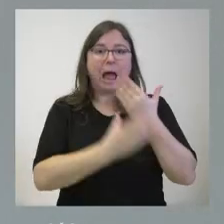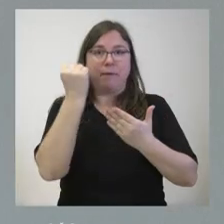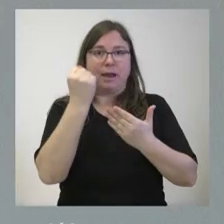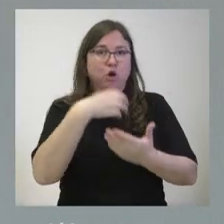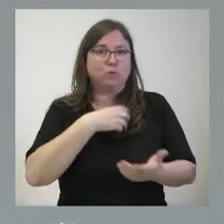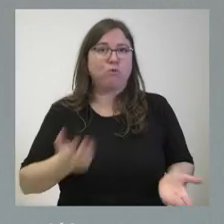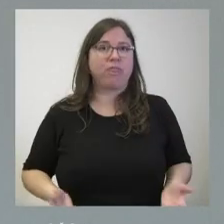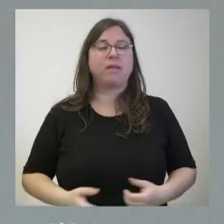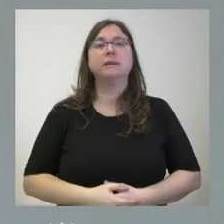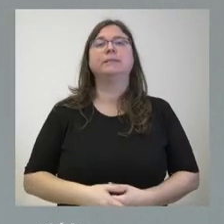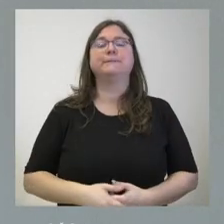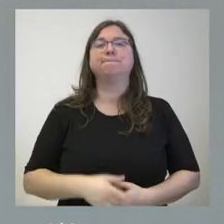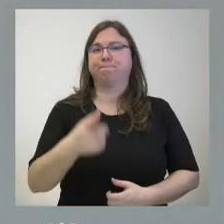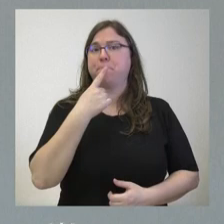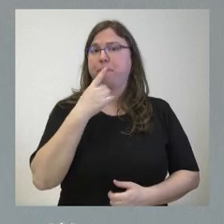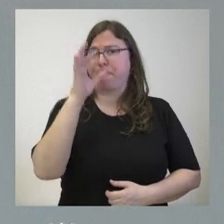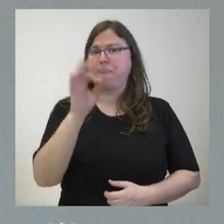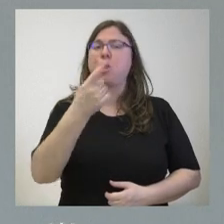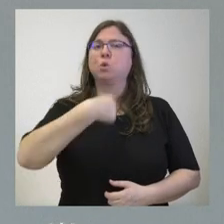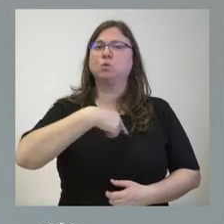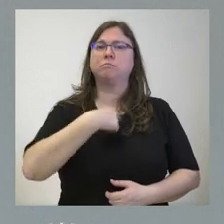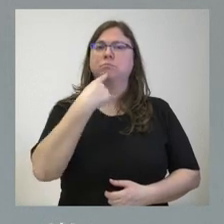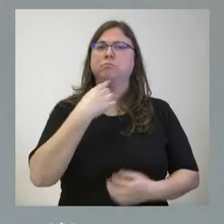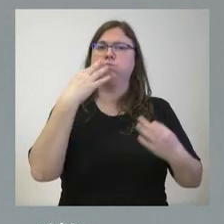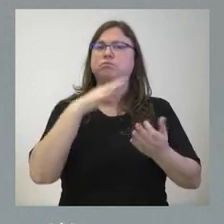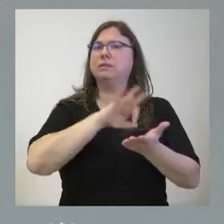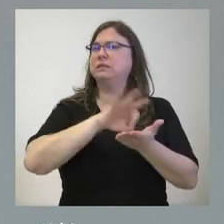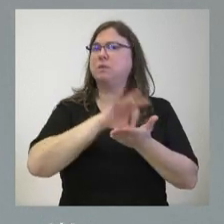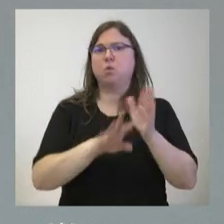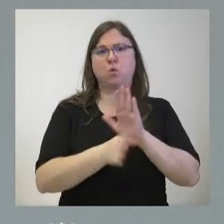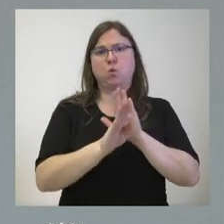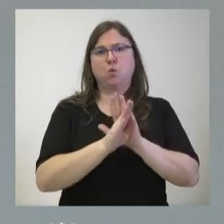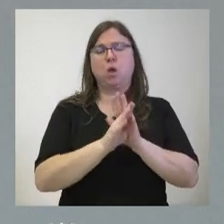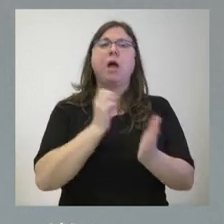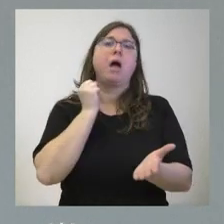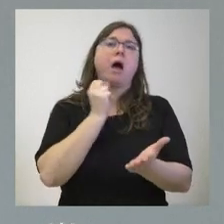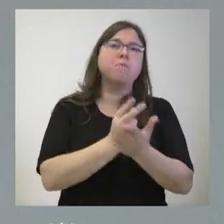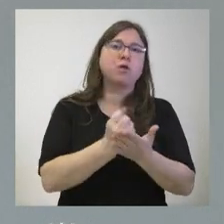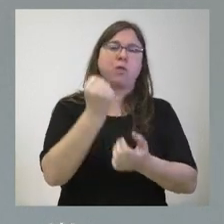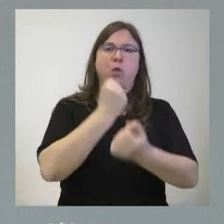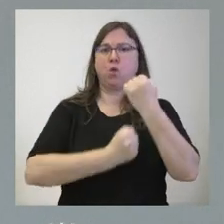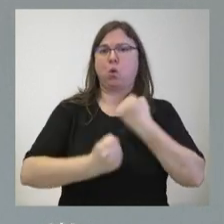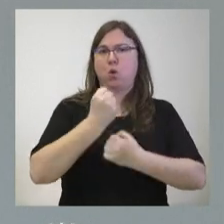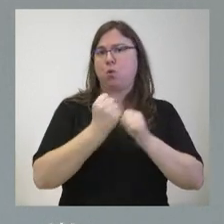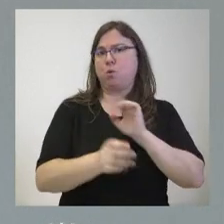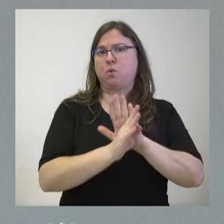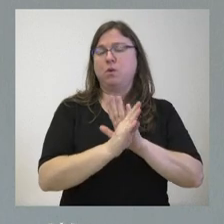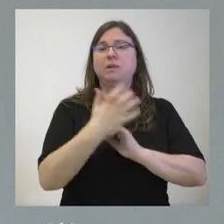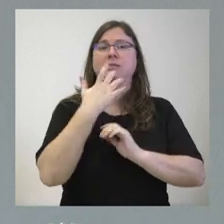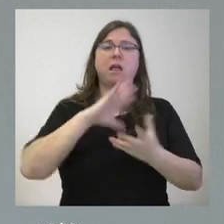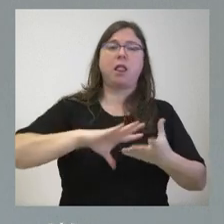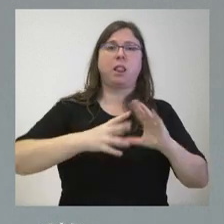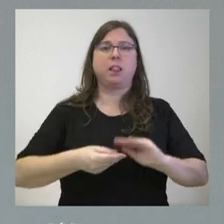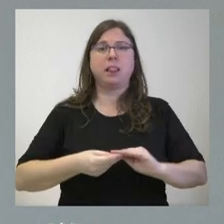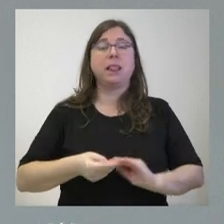Como usted dice, nosotros garantizamos el servicio y garantizamos las aportaciones económicas que puedan resultar convenientes. También